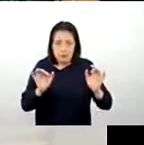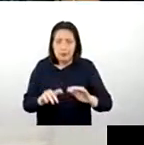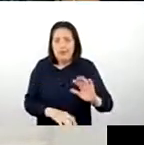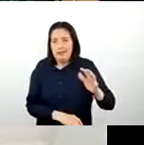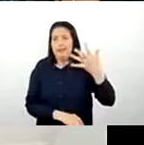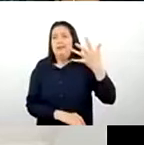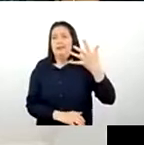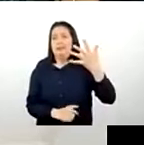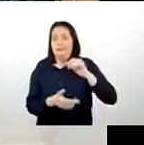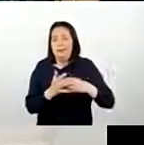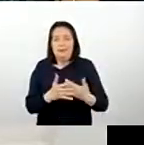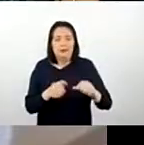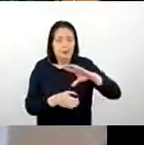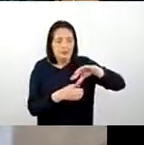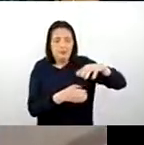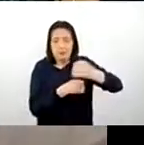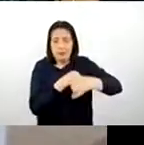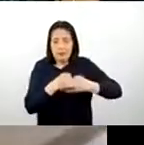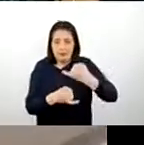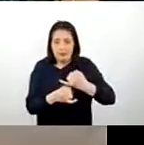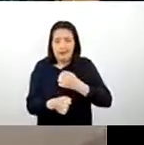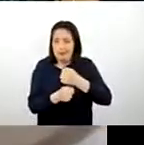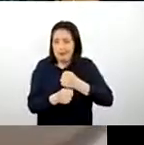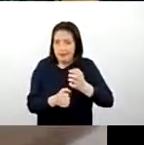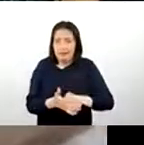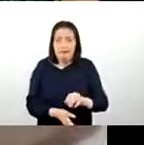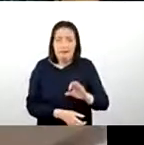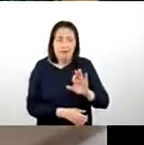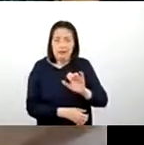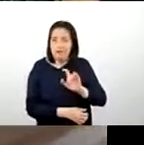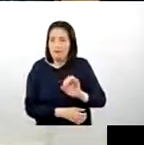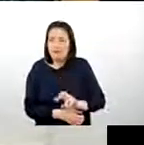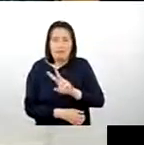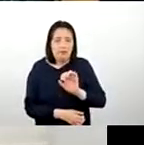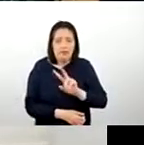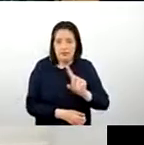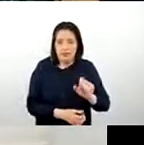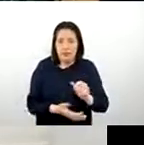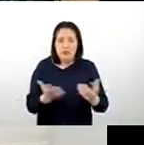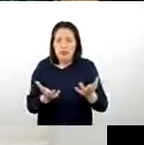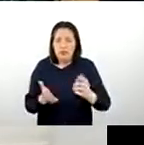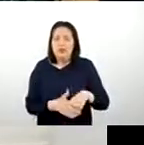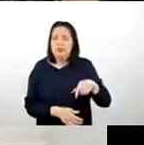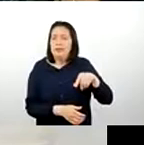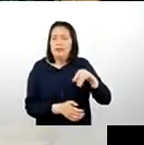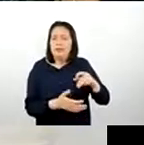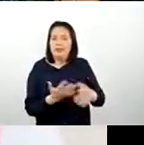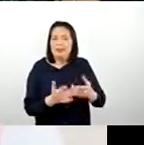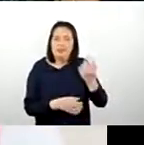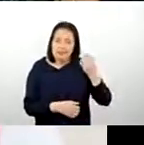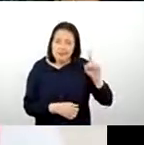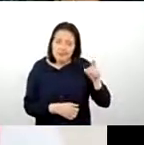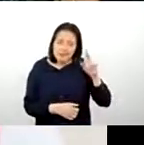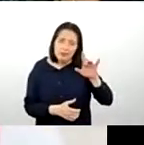edición de la Feria Internacional del Café FICAFE 2021 con sede en Quillabamba Ciudad del Eterno Verano